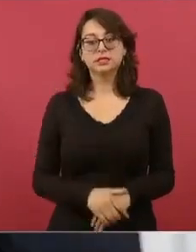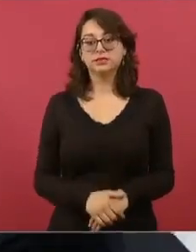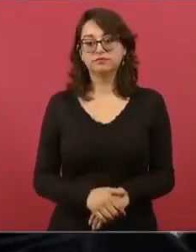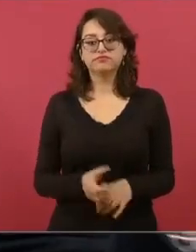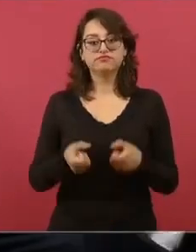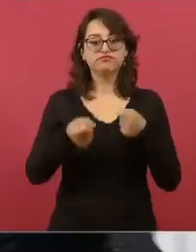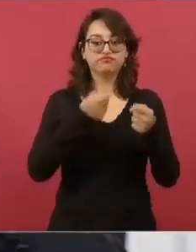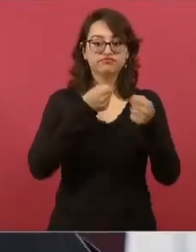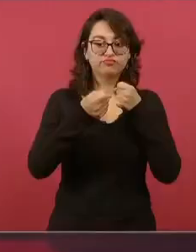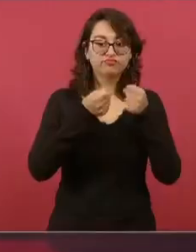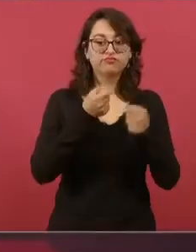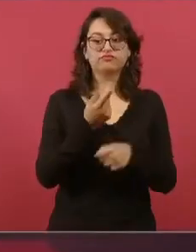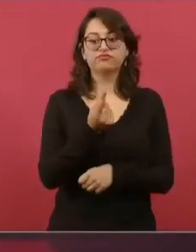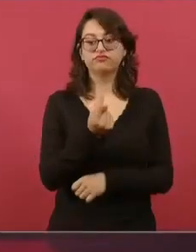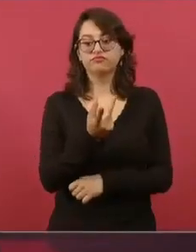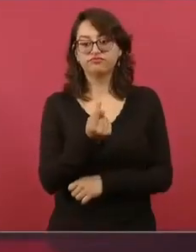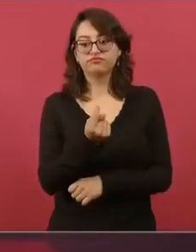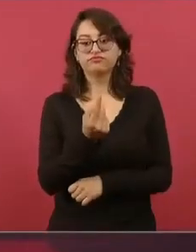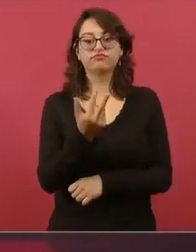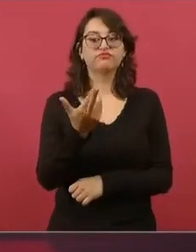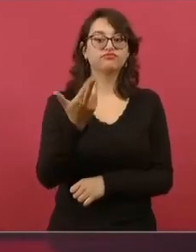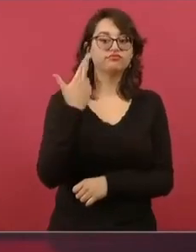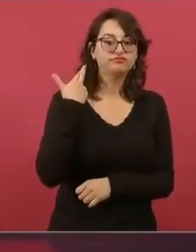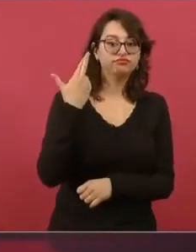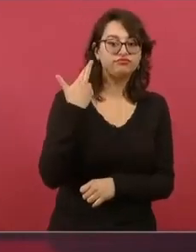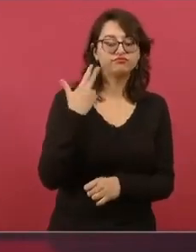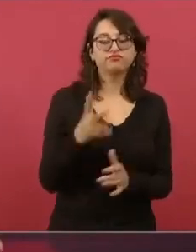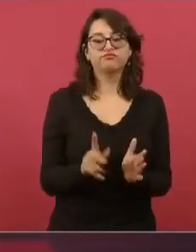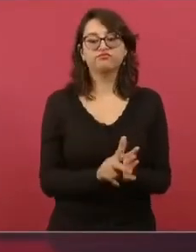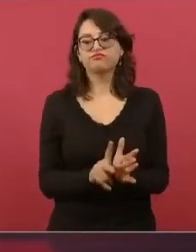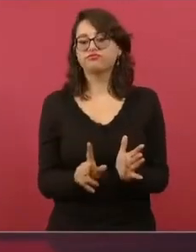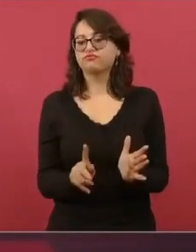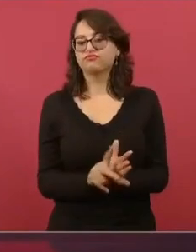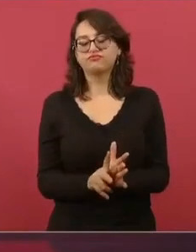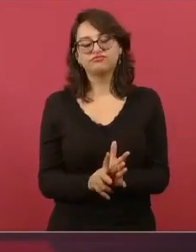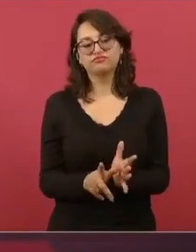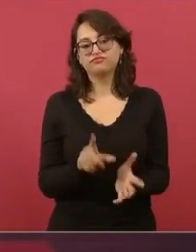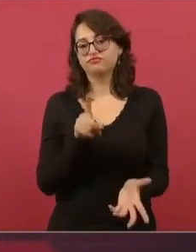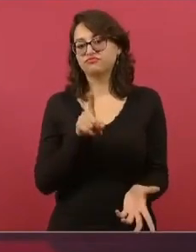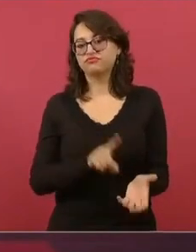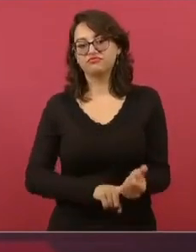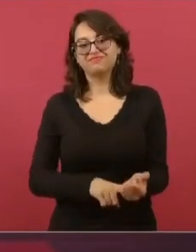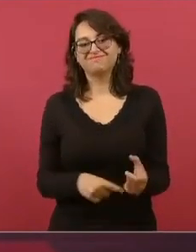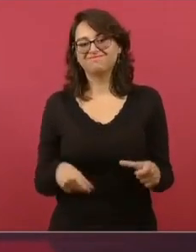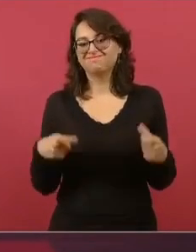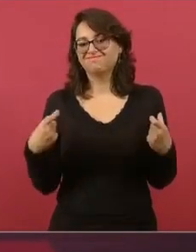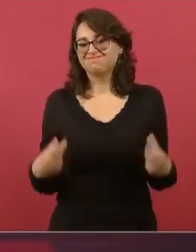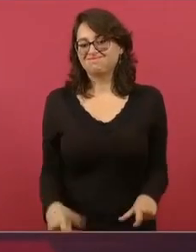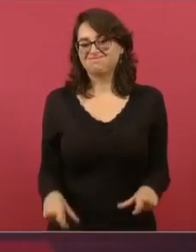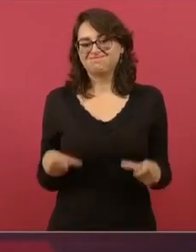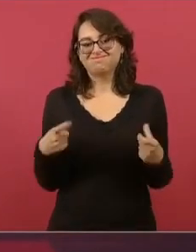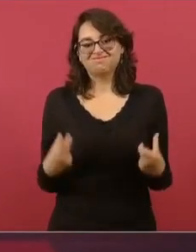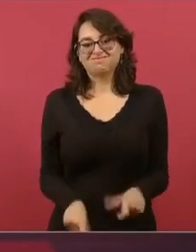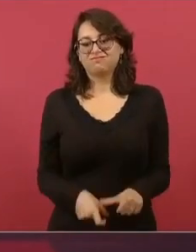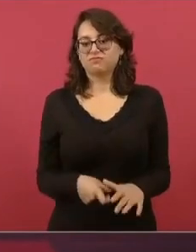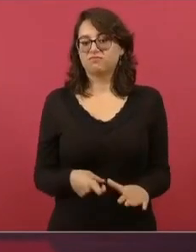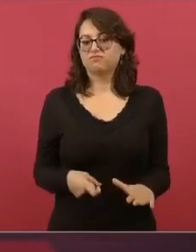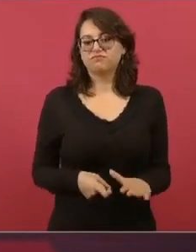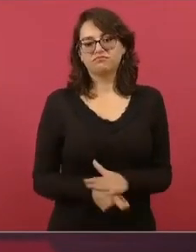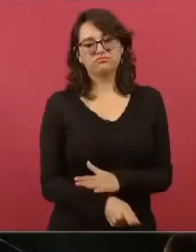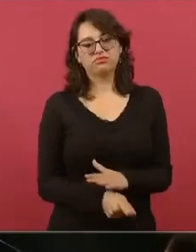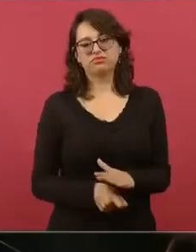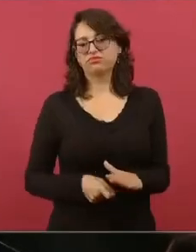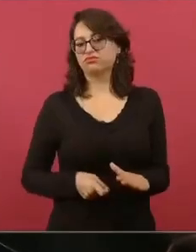muy cooptados, muy comprados, muy vendidos, muy